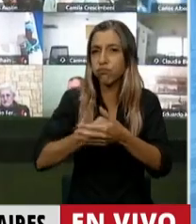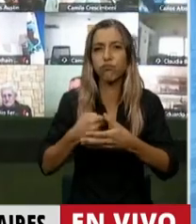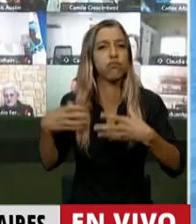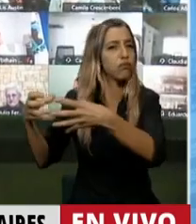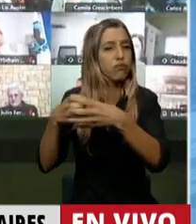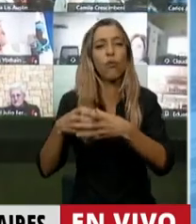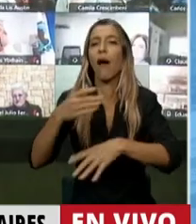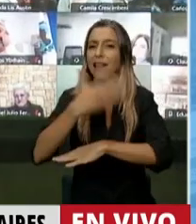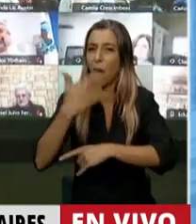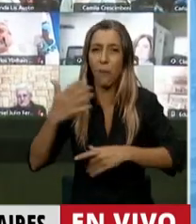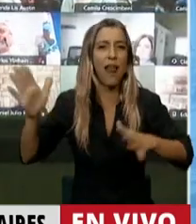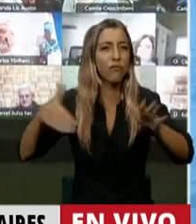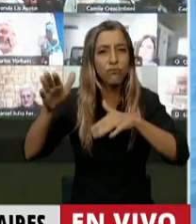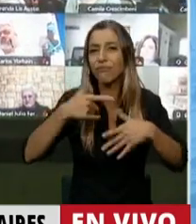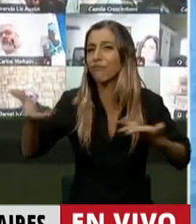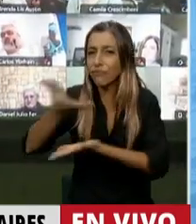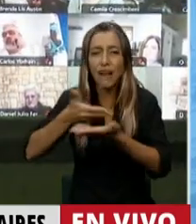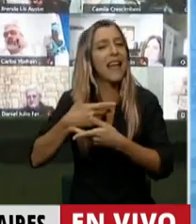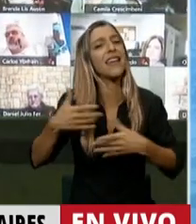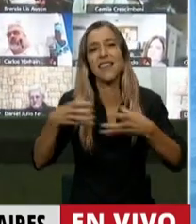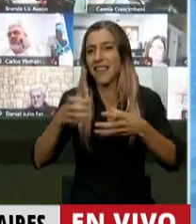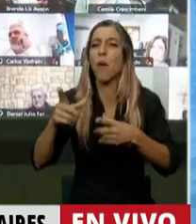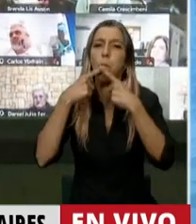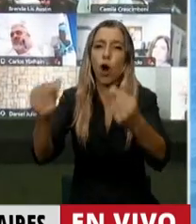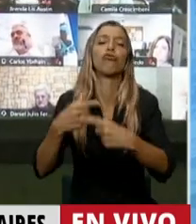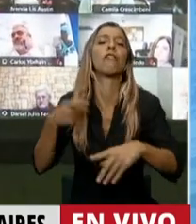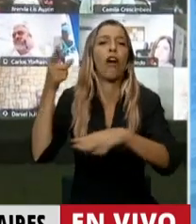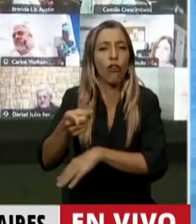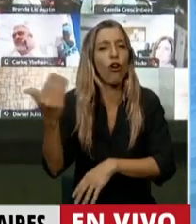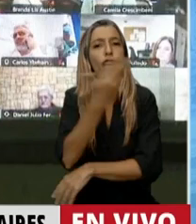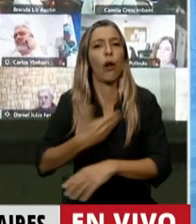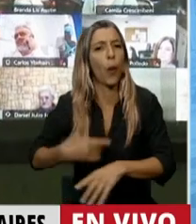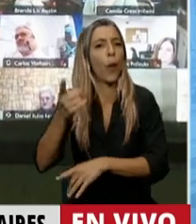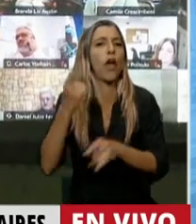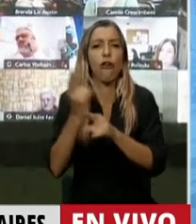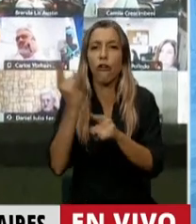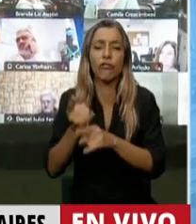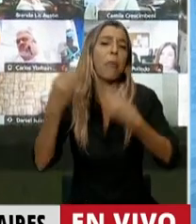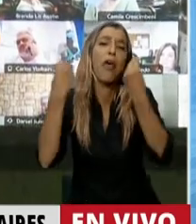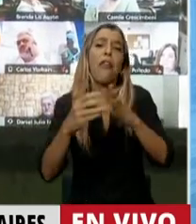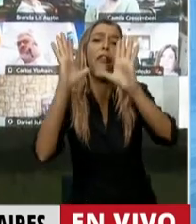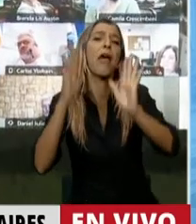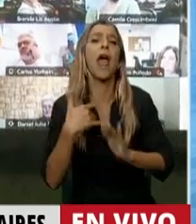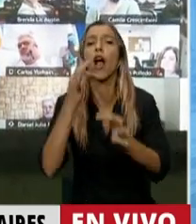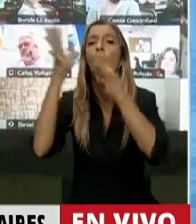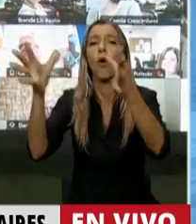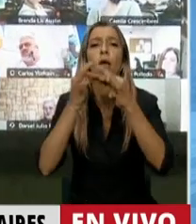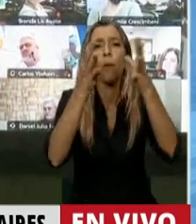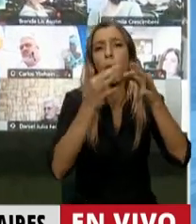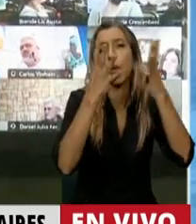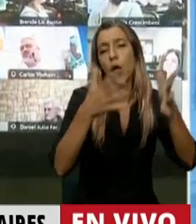independencia de todos estos intereses que están enquistados en los gobiernos que dejan hacer a todos estos